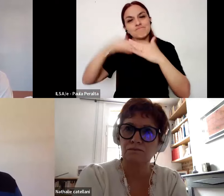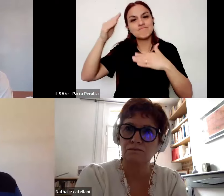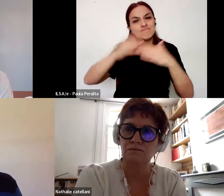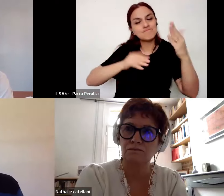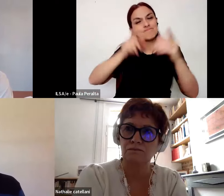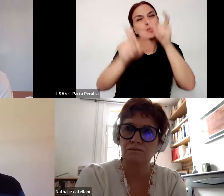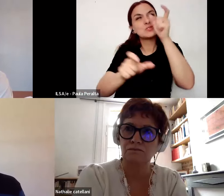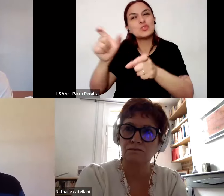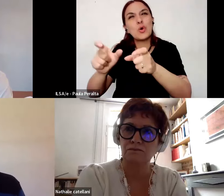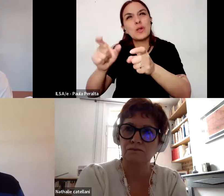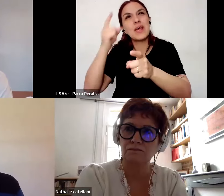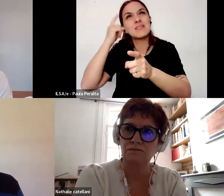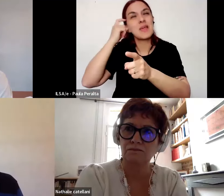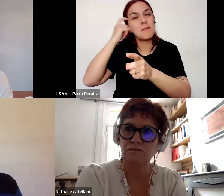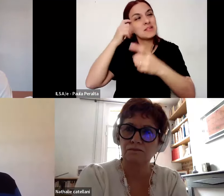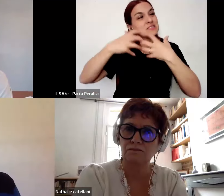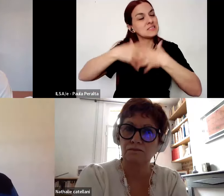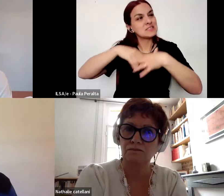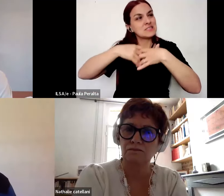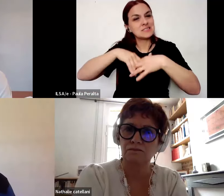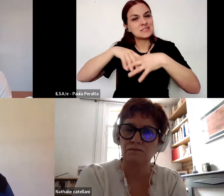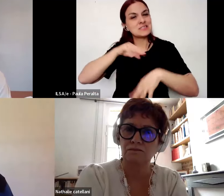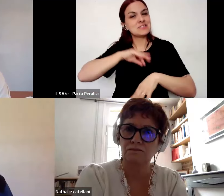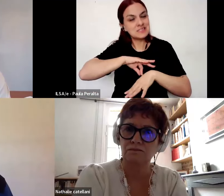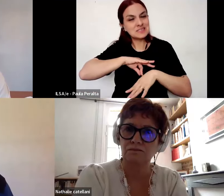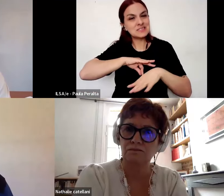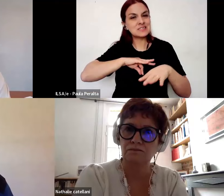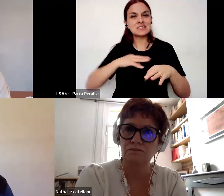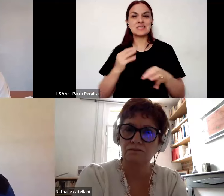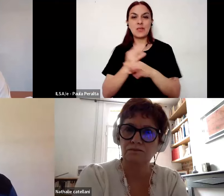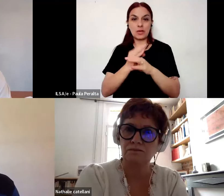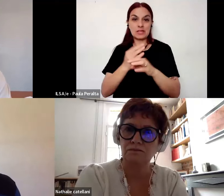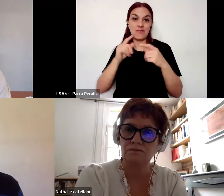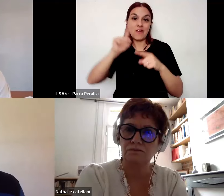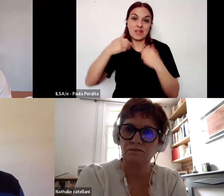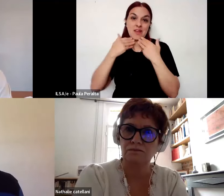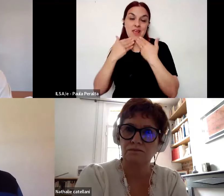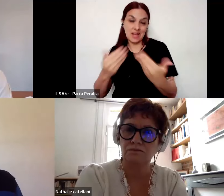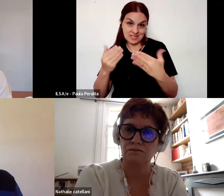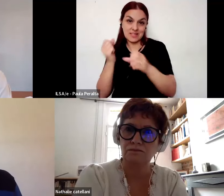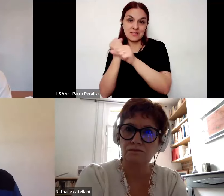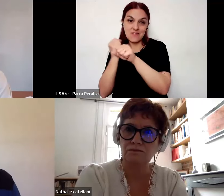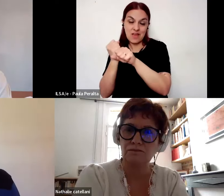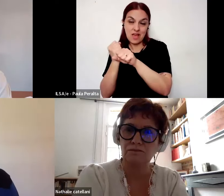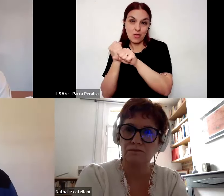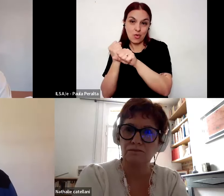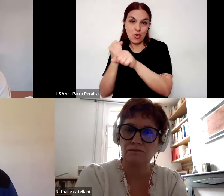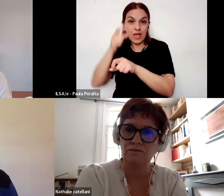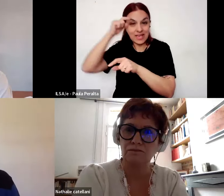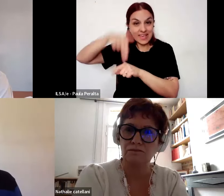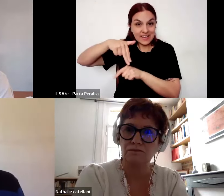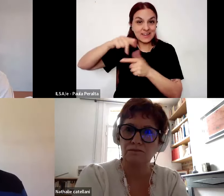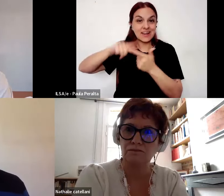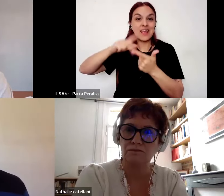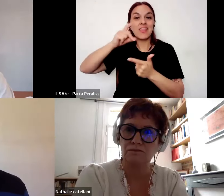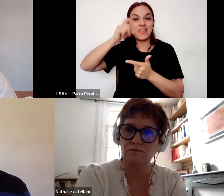indagación educativa a partir de la práctica en desde y para las escuelas